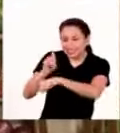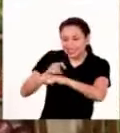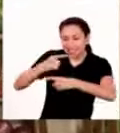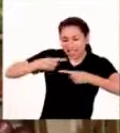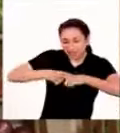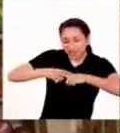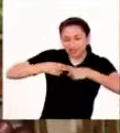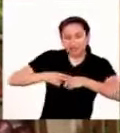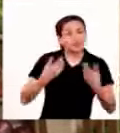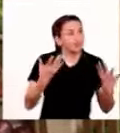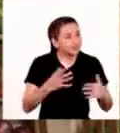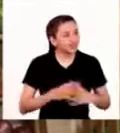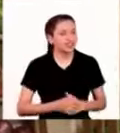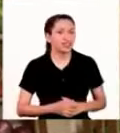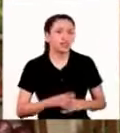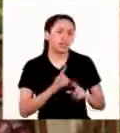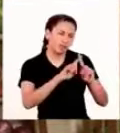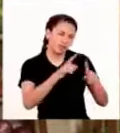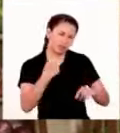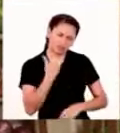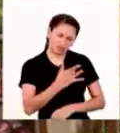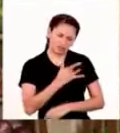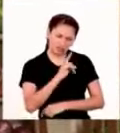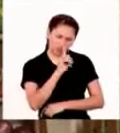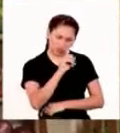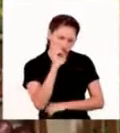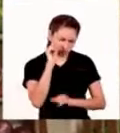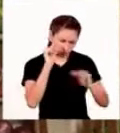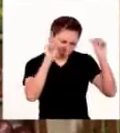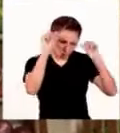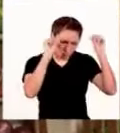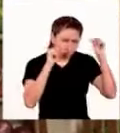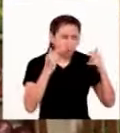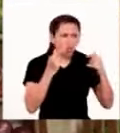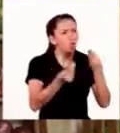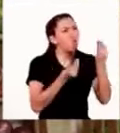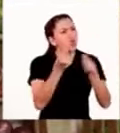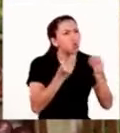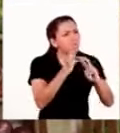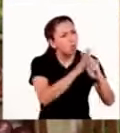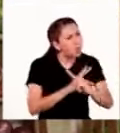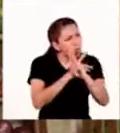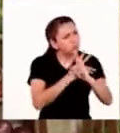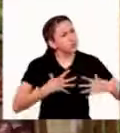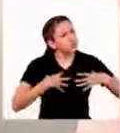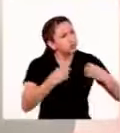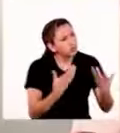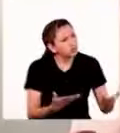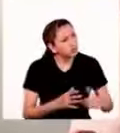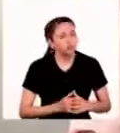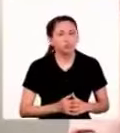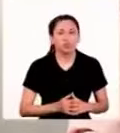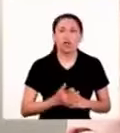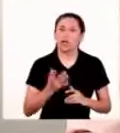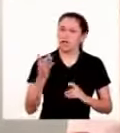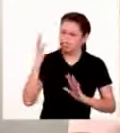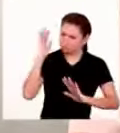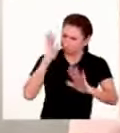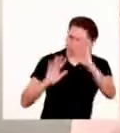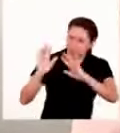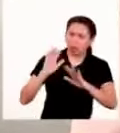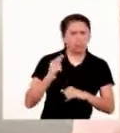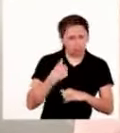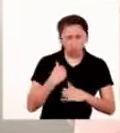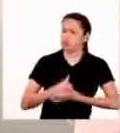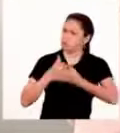pero hay una duda que tengo todavía ¿cómo cuido su salud? ¿me puede ayudar con eso? esa es